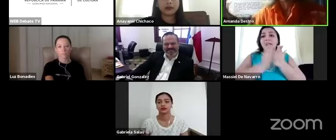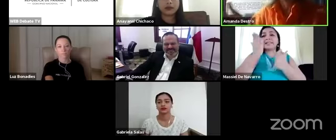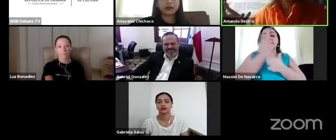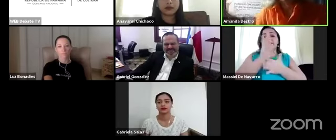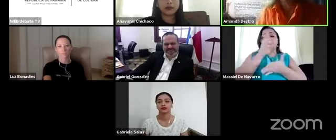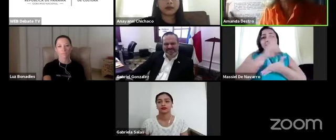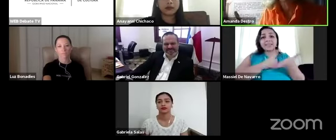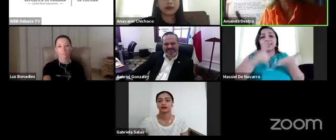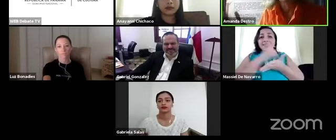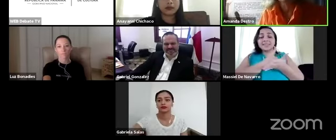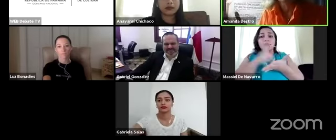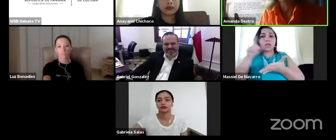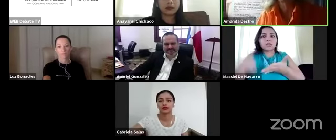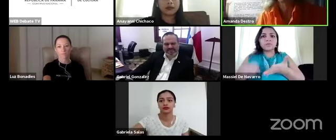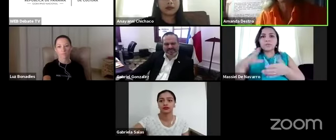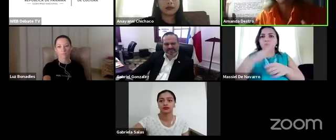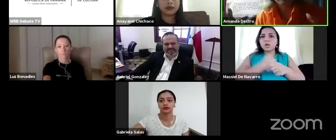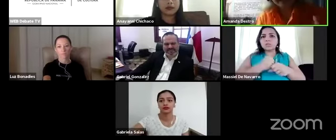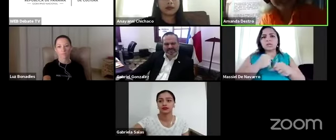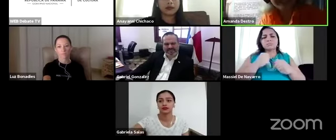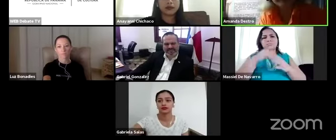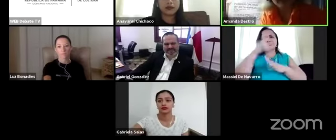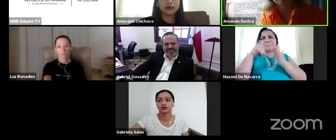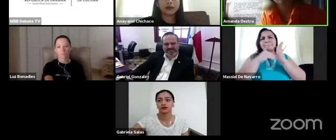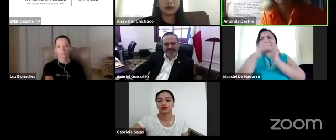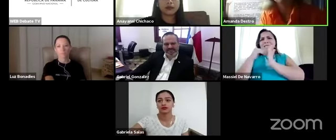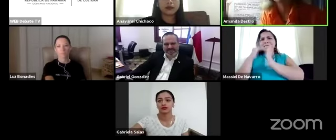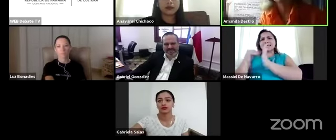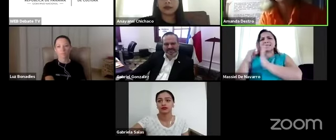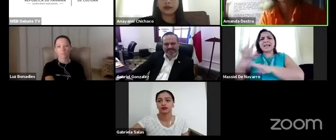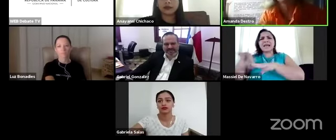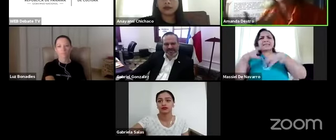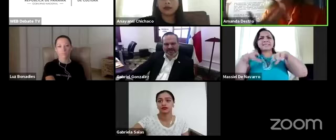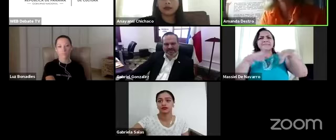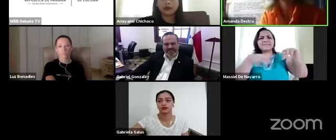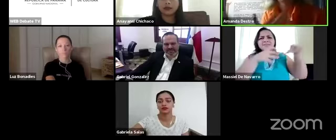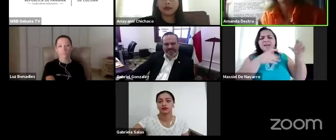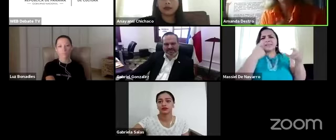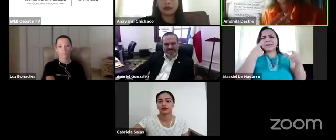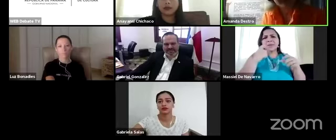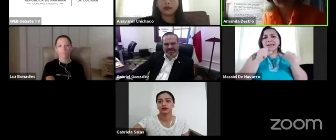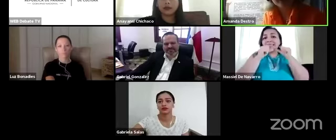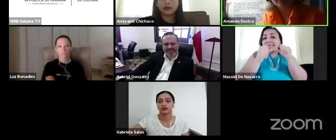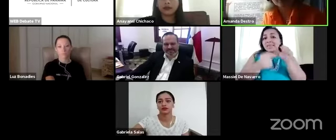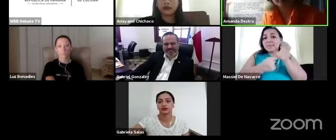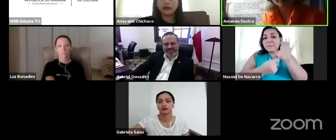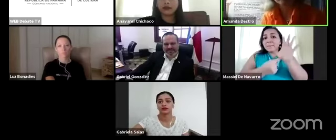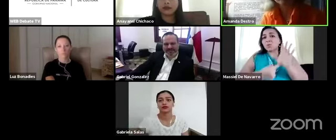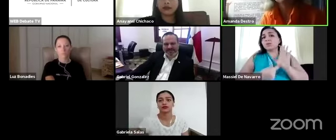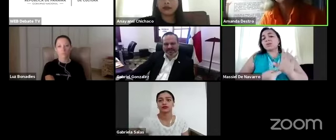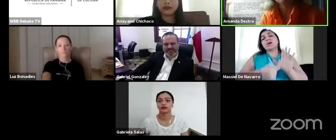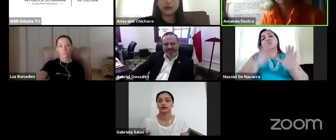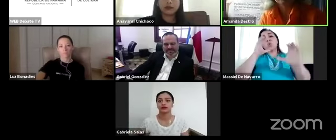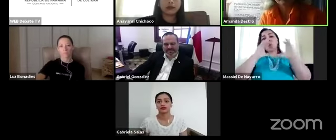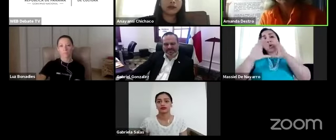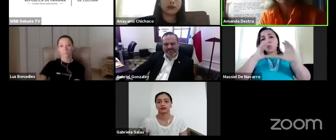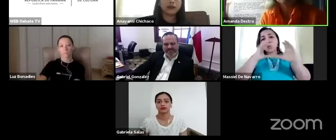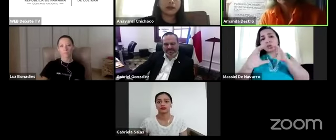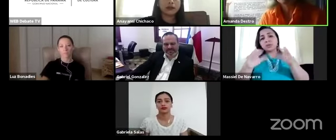que hacer mil actividades para seguir dando estos espacios de comunicación estos